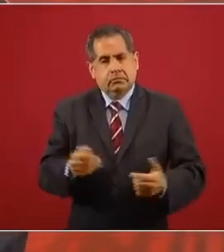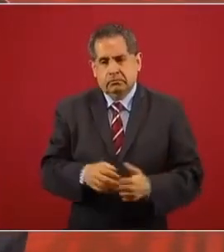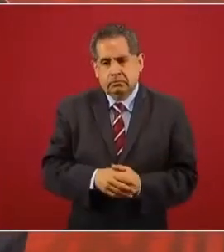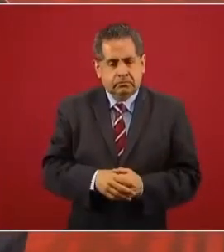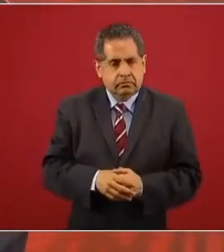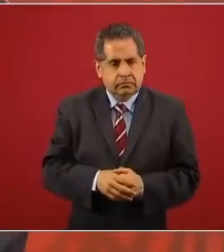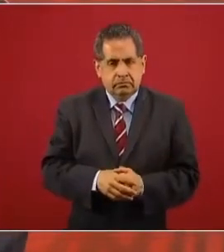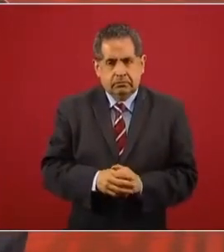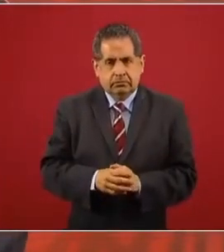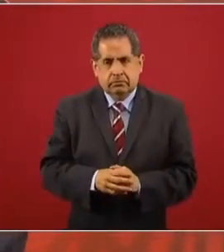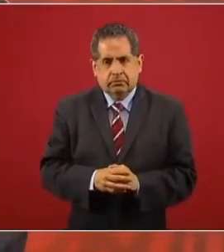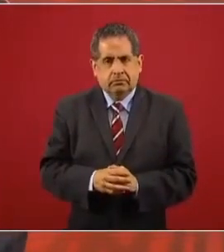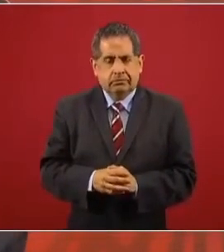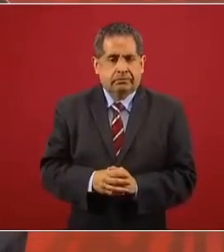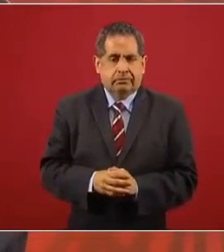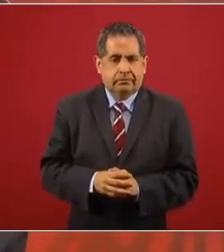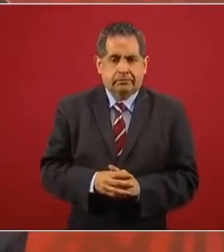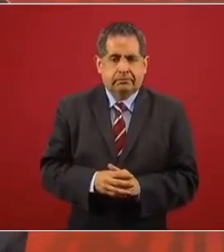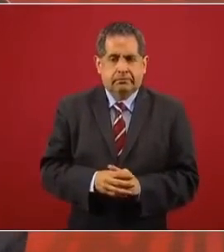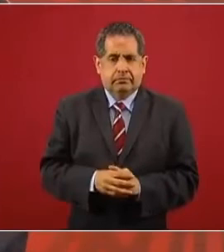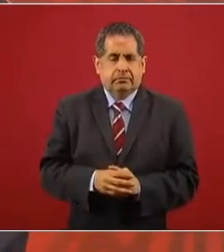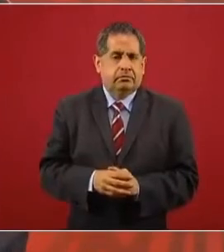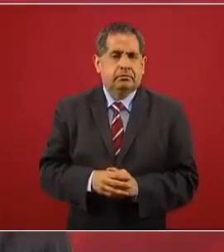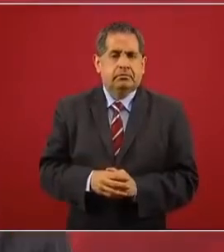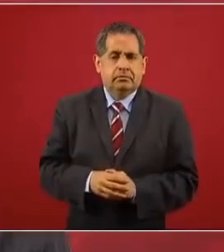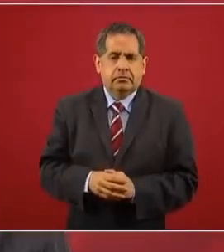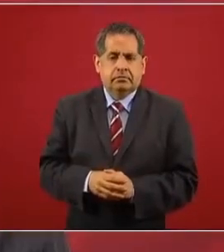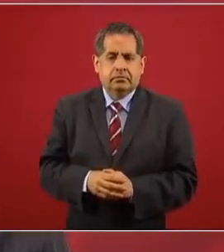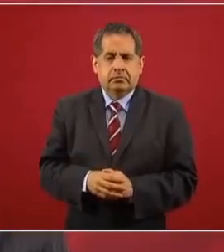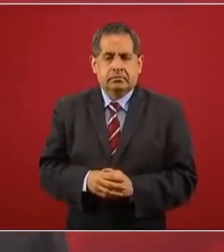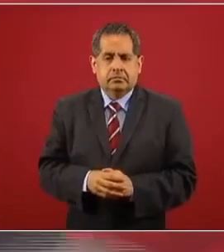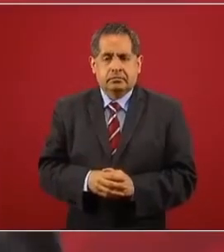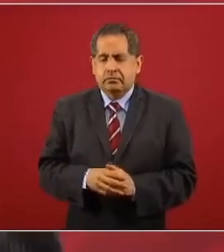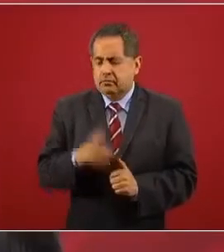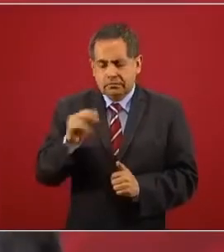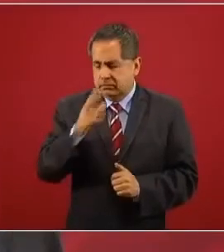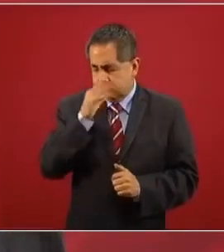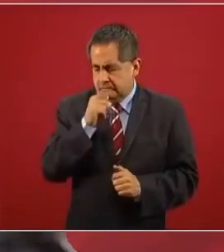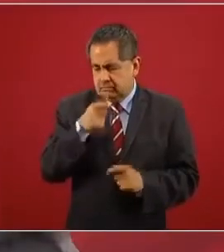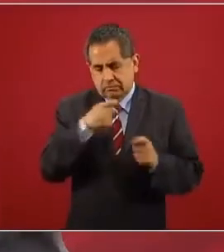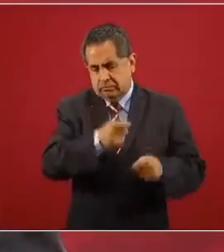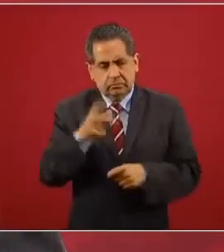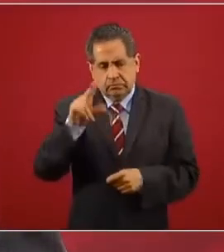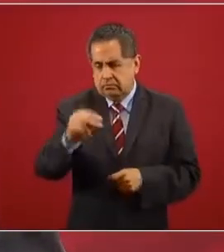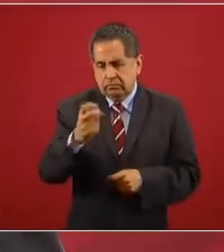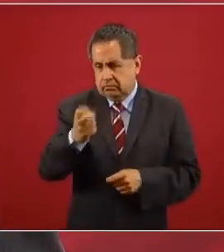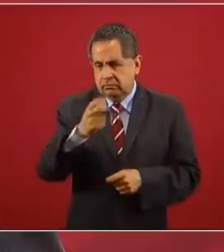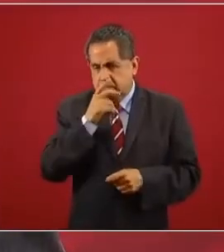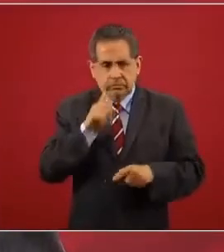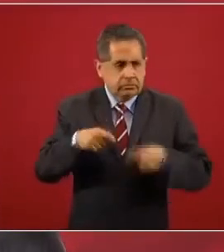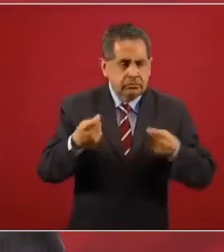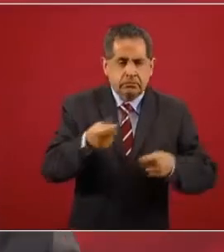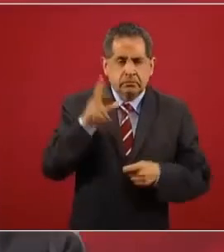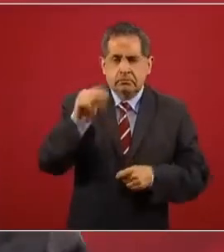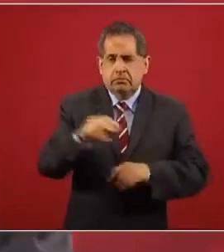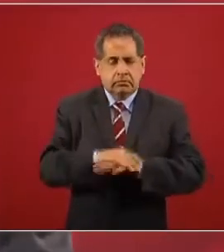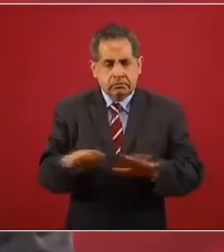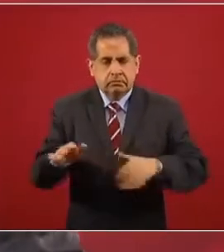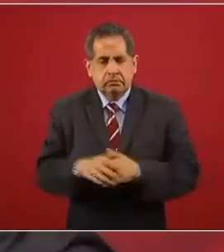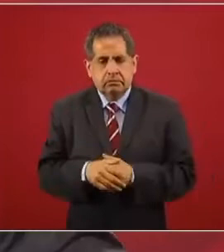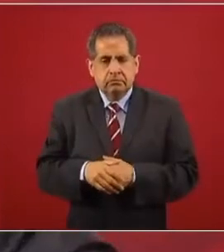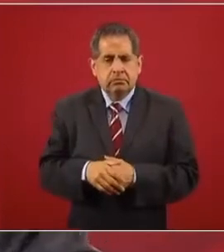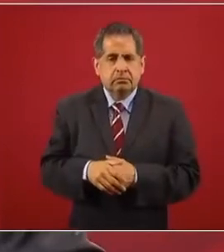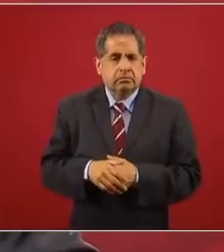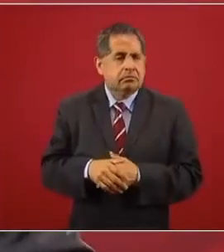podemos hacer eso, allá en la